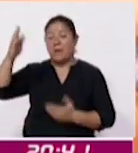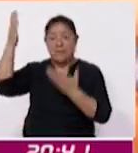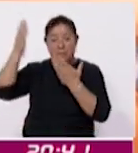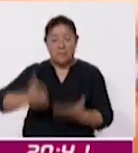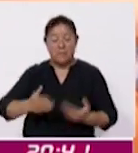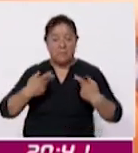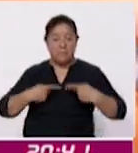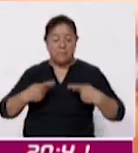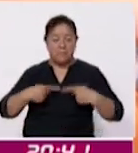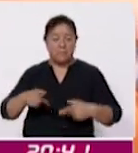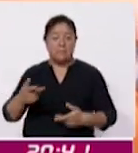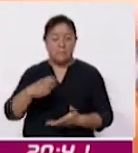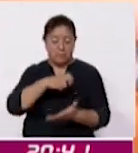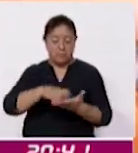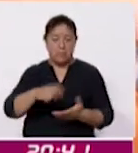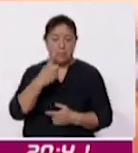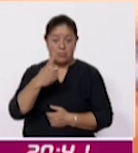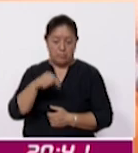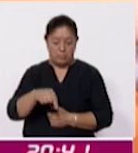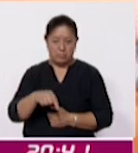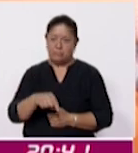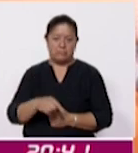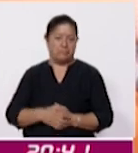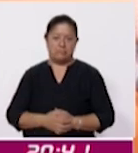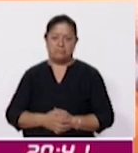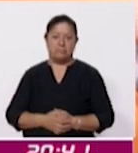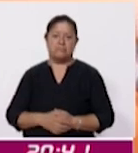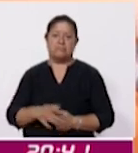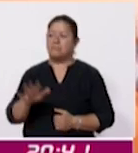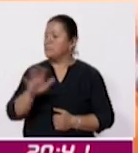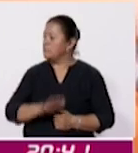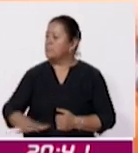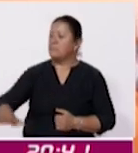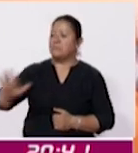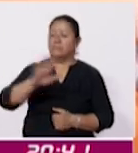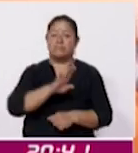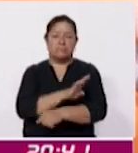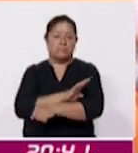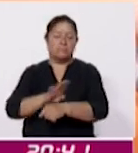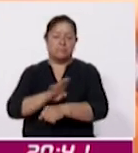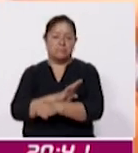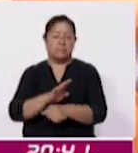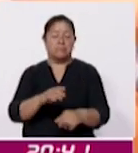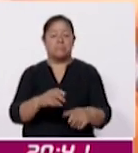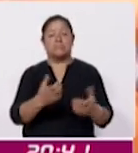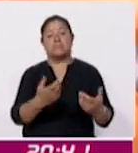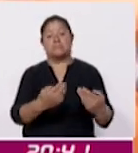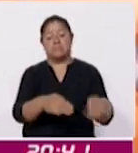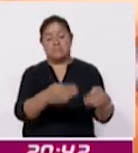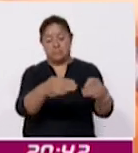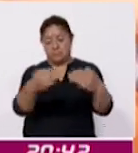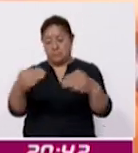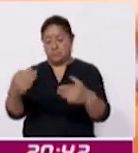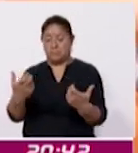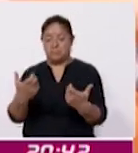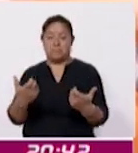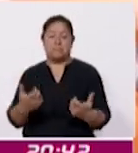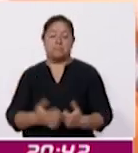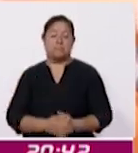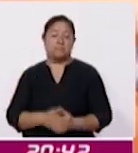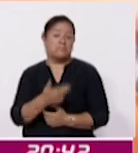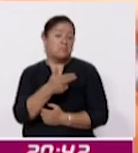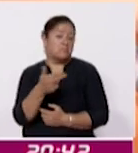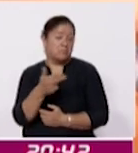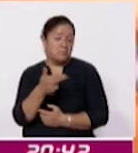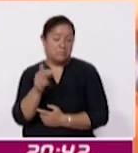gente y no nada más a comprar un cacao sino yo creo que a todos nos beneficia al comercio hasta un hotel yo